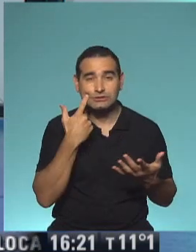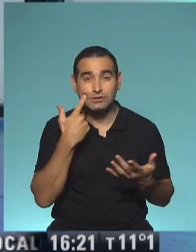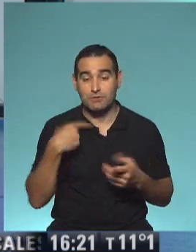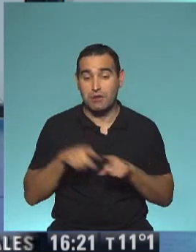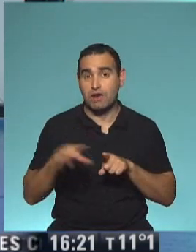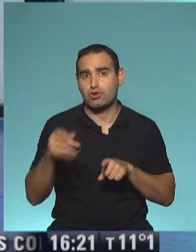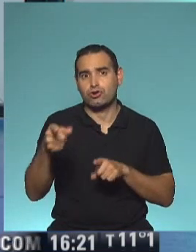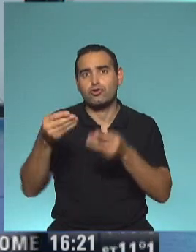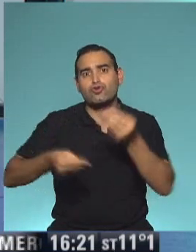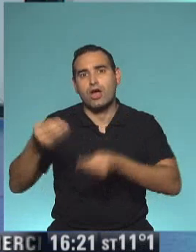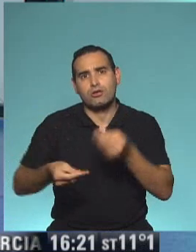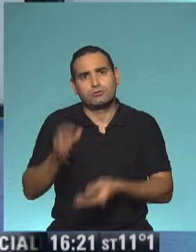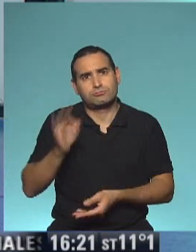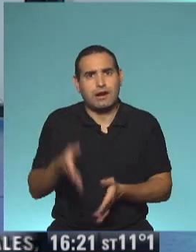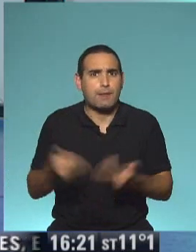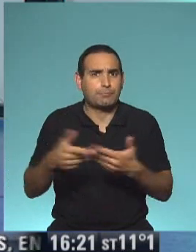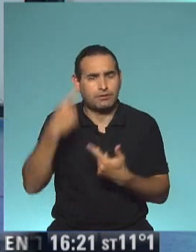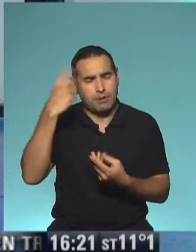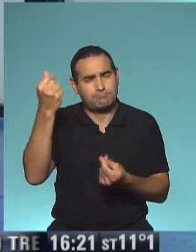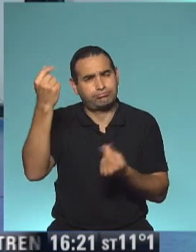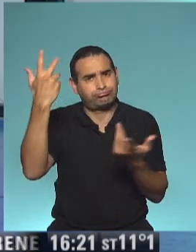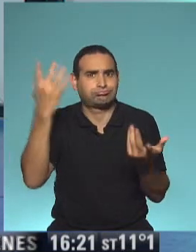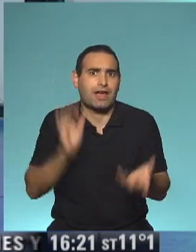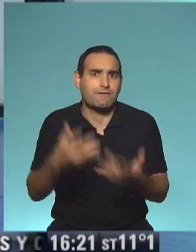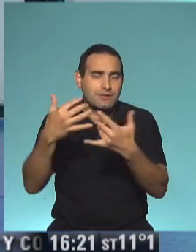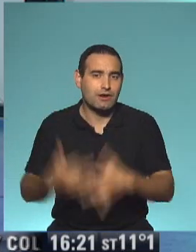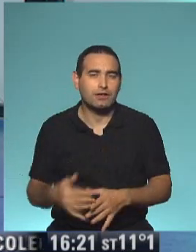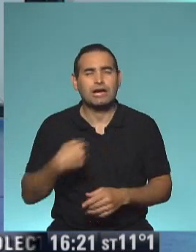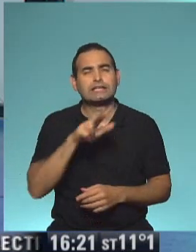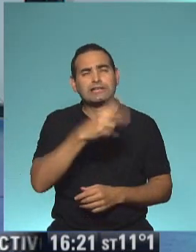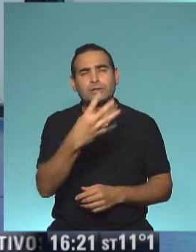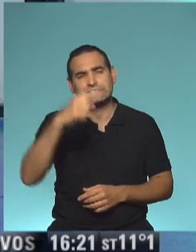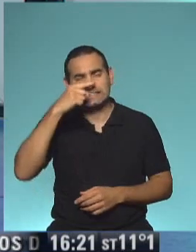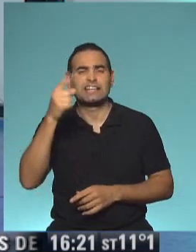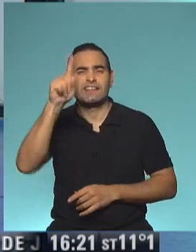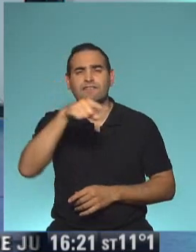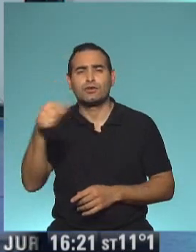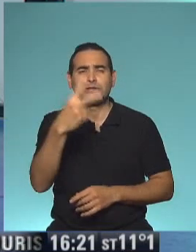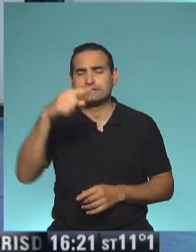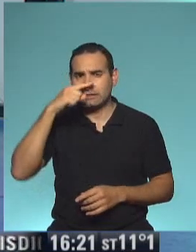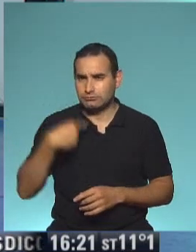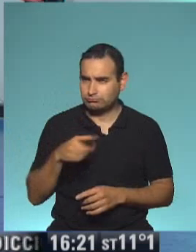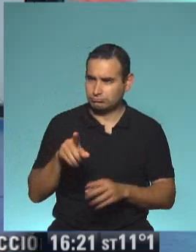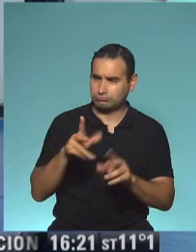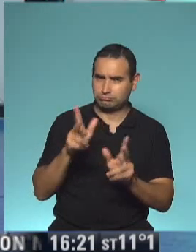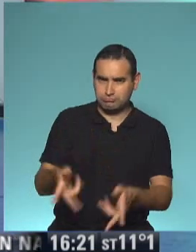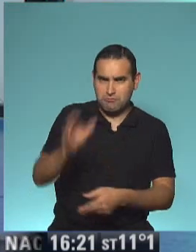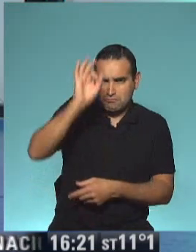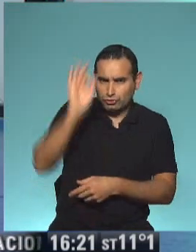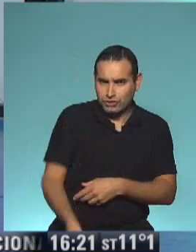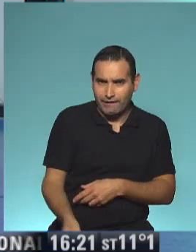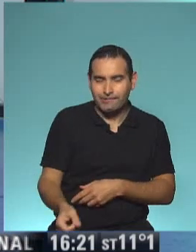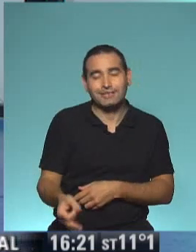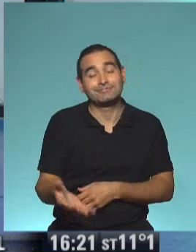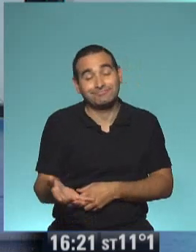contador y es muy ágil para las matemáticas, él te dice, ah, sí, 347 dividido 27 es tanto. Y yo, ¿cómo lo hizo?